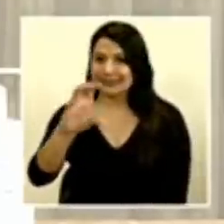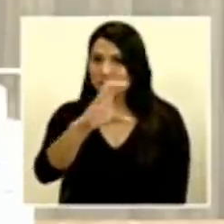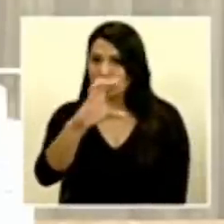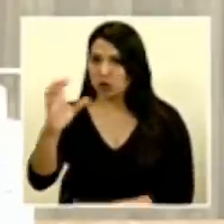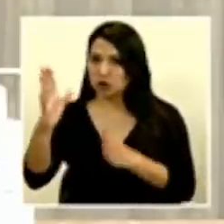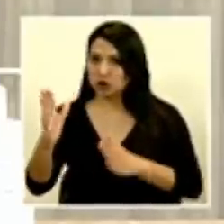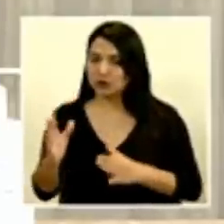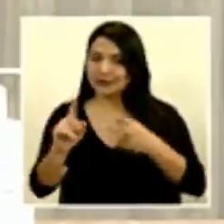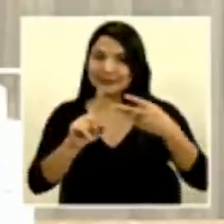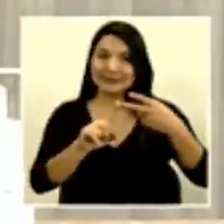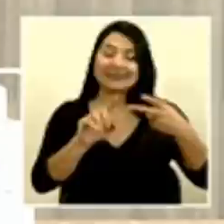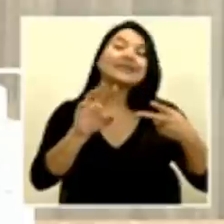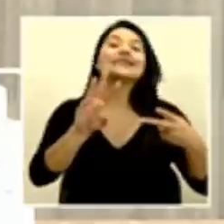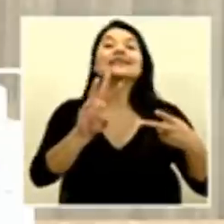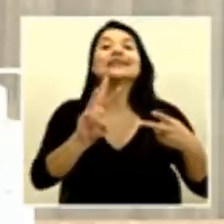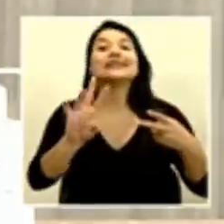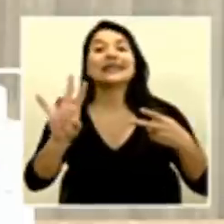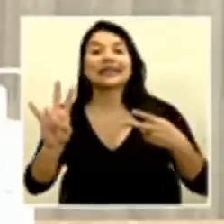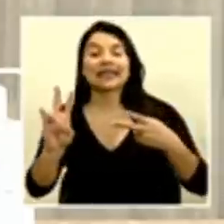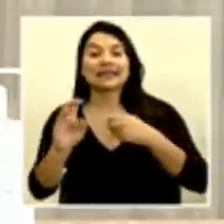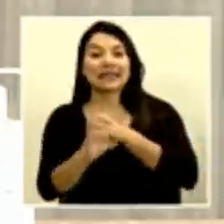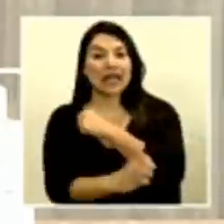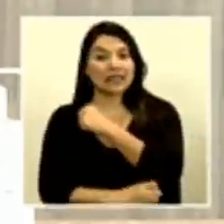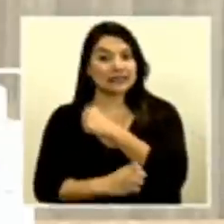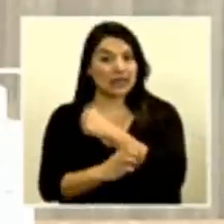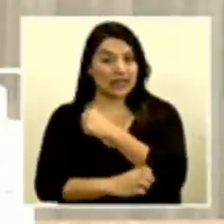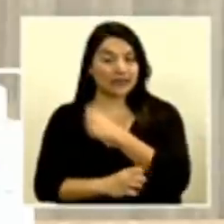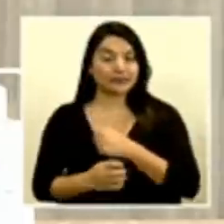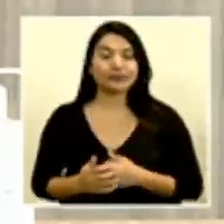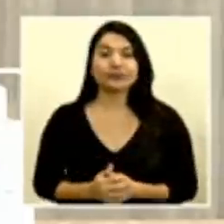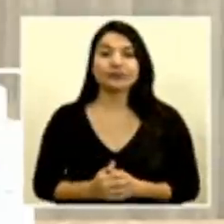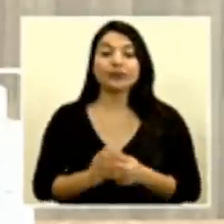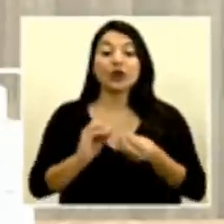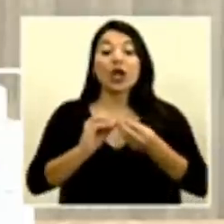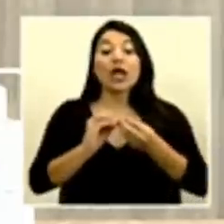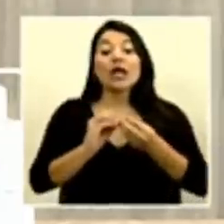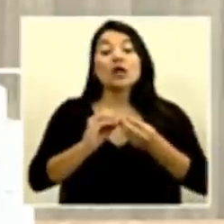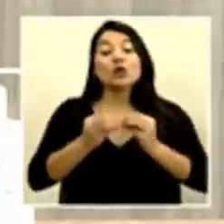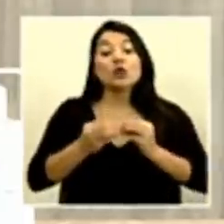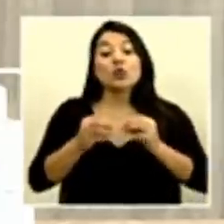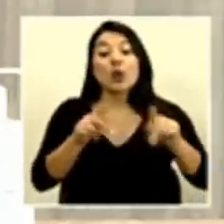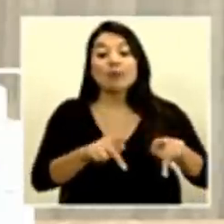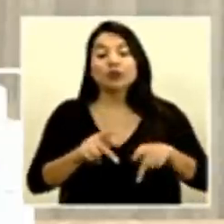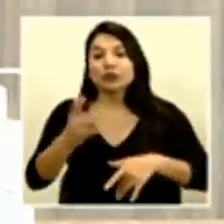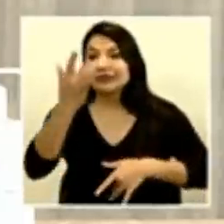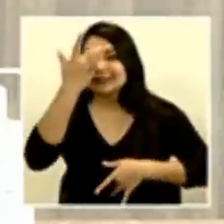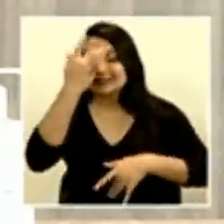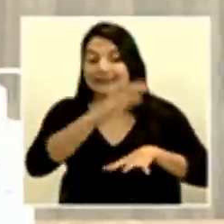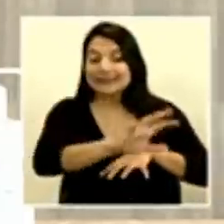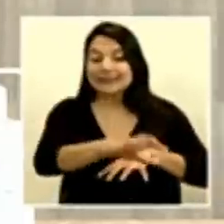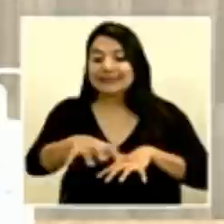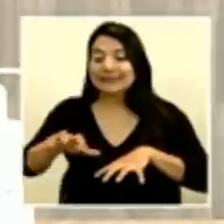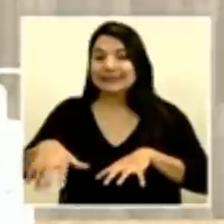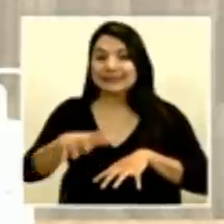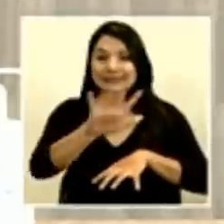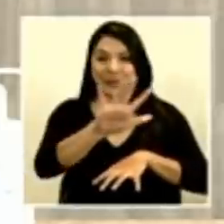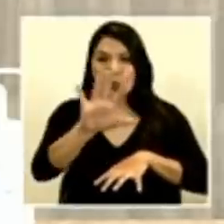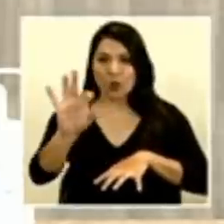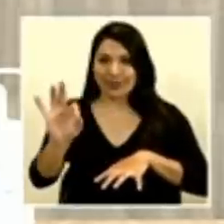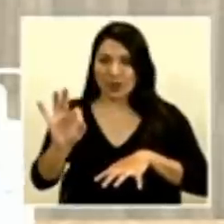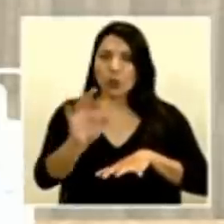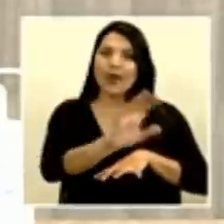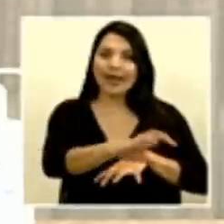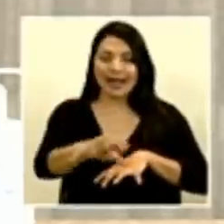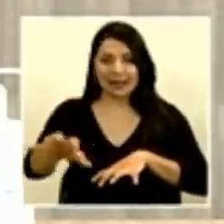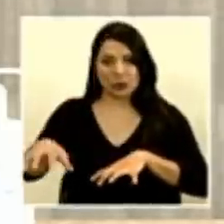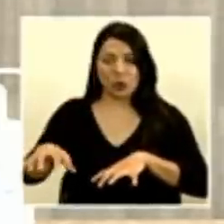son extranjeros. Se contabilizan casos positivos en 59 cantones del país, en las siete provincias. Por edad tenemos